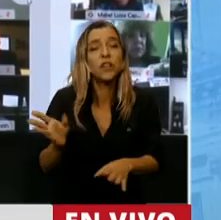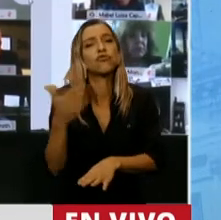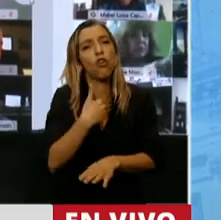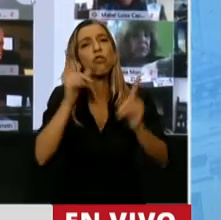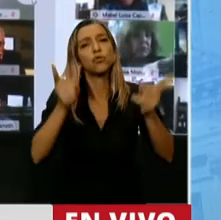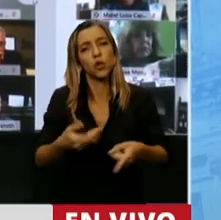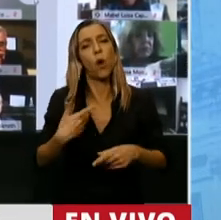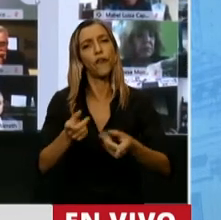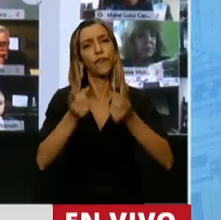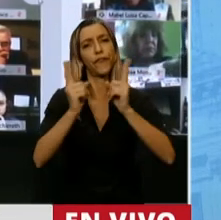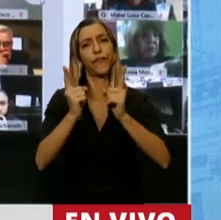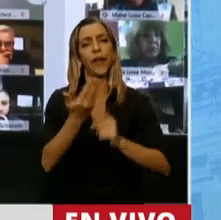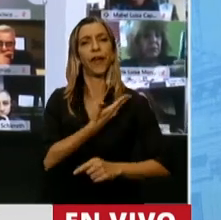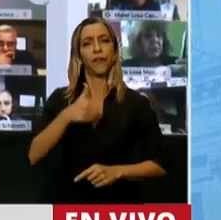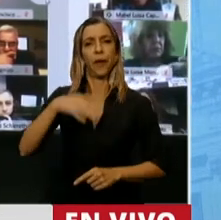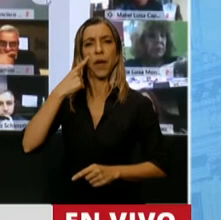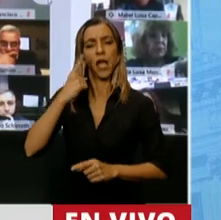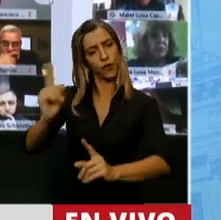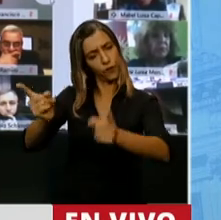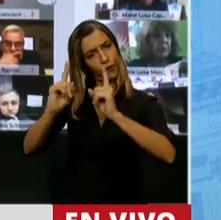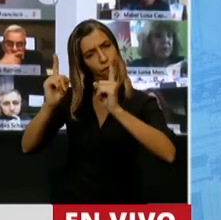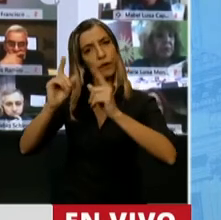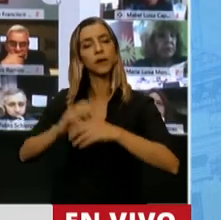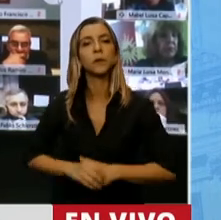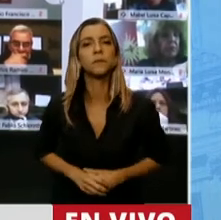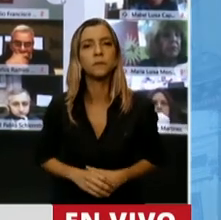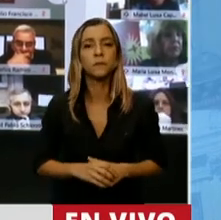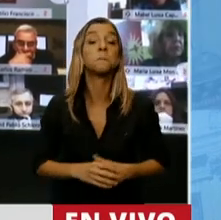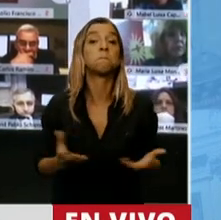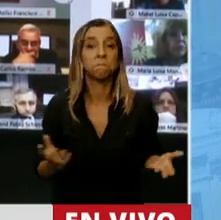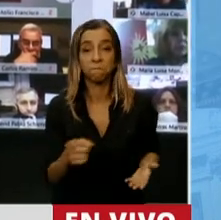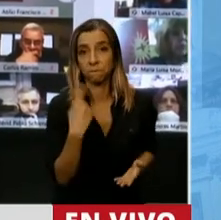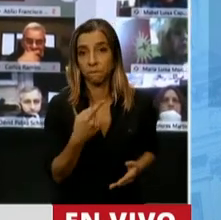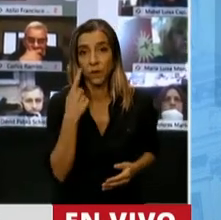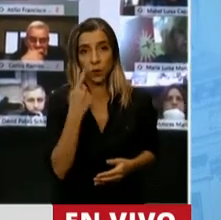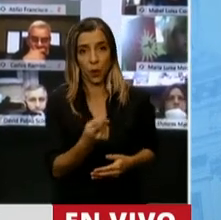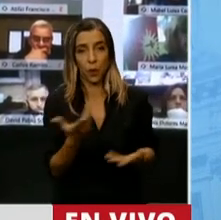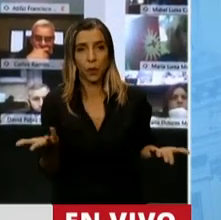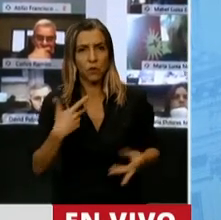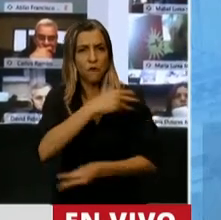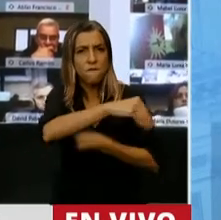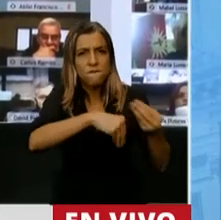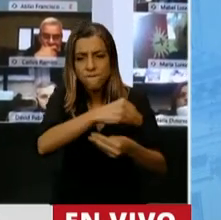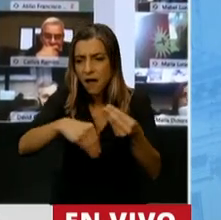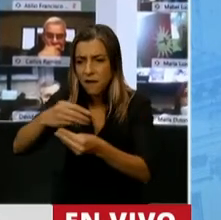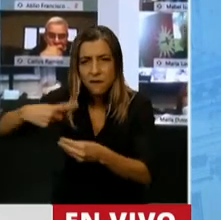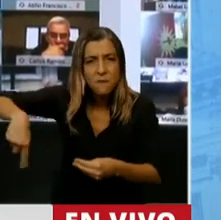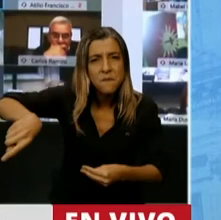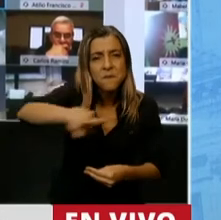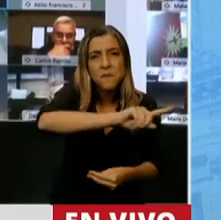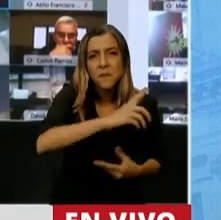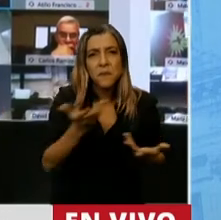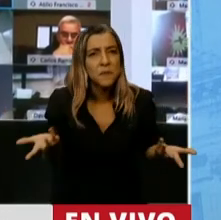FMI. Pero, Presidente, estamos viendo frente a esto familias que